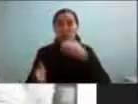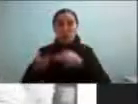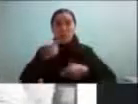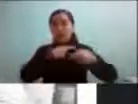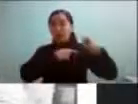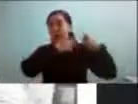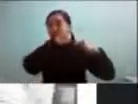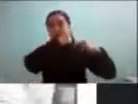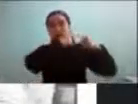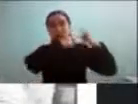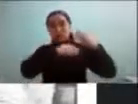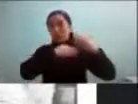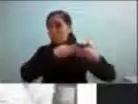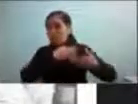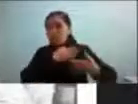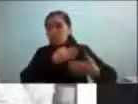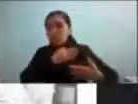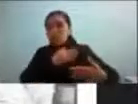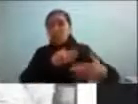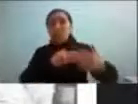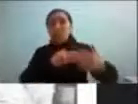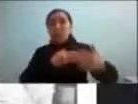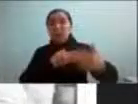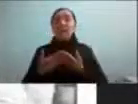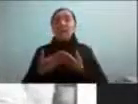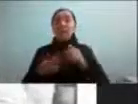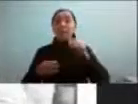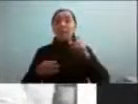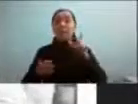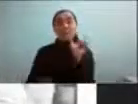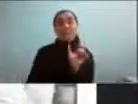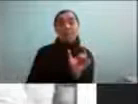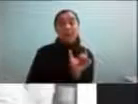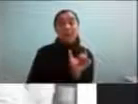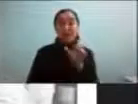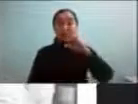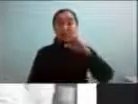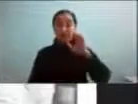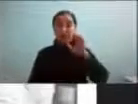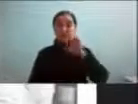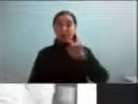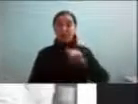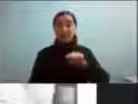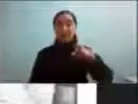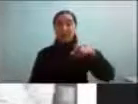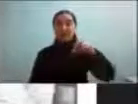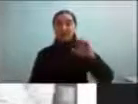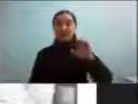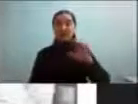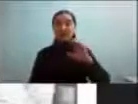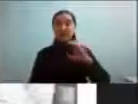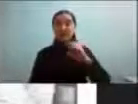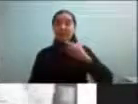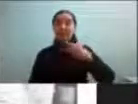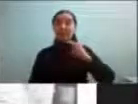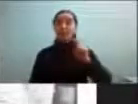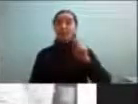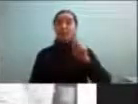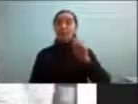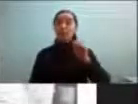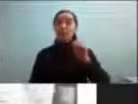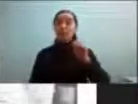en ese sentido la palabra espectro es un digamos un buen indicador de que la